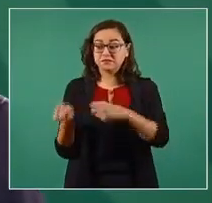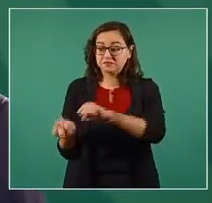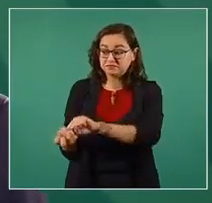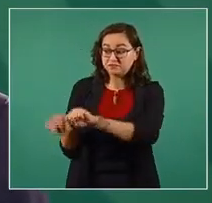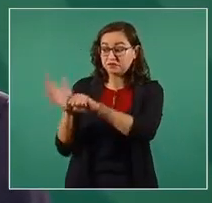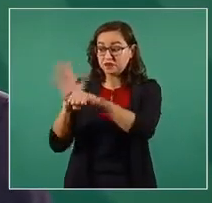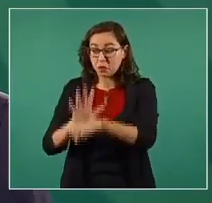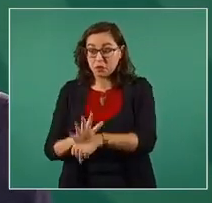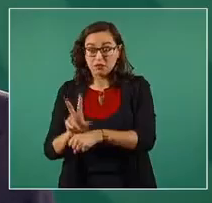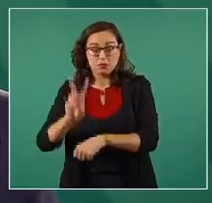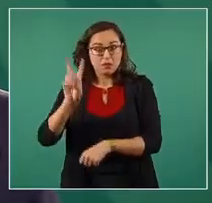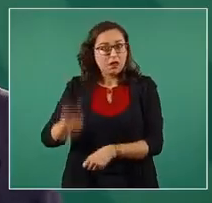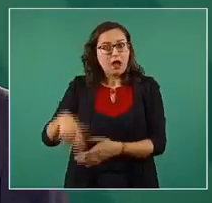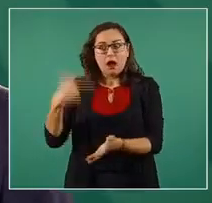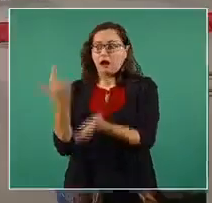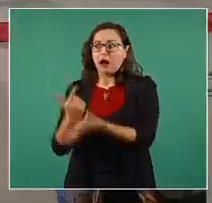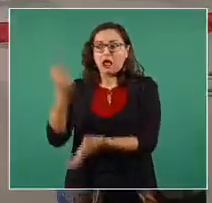sustantiva de riesgo.